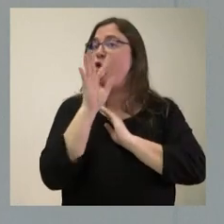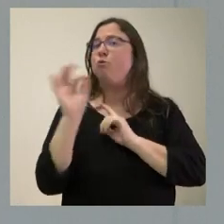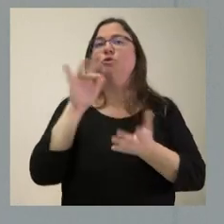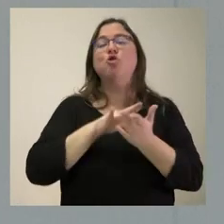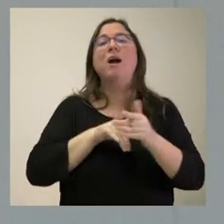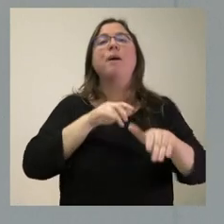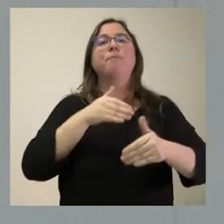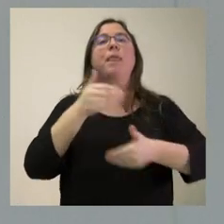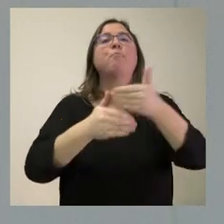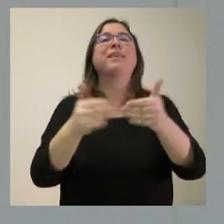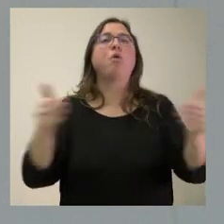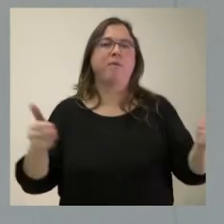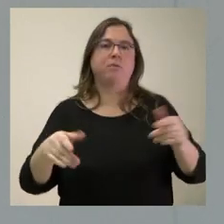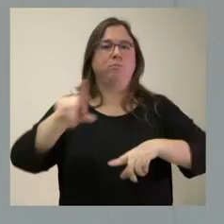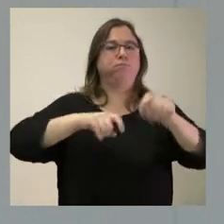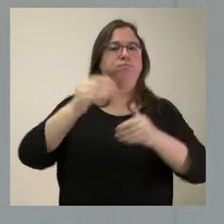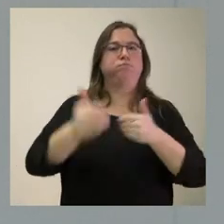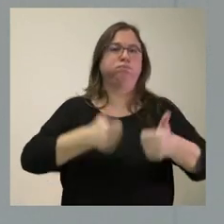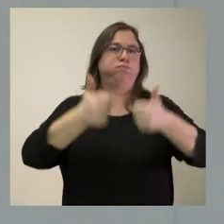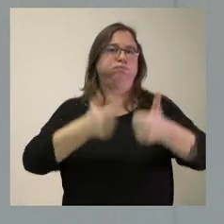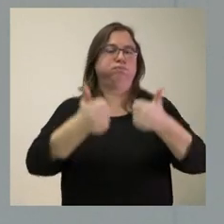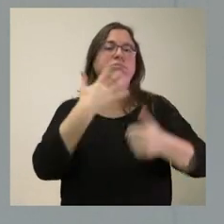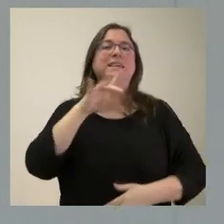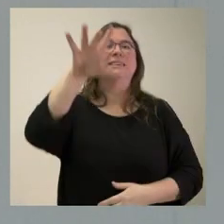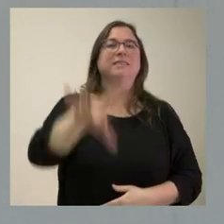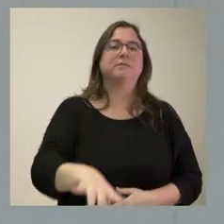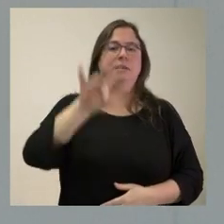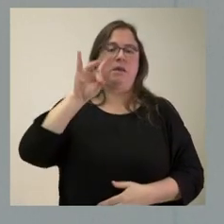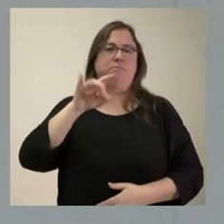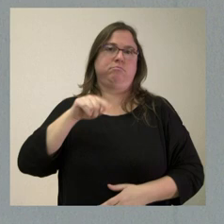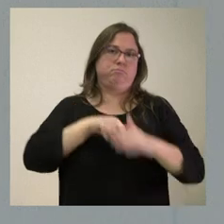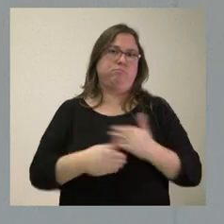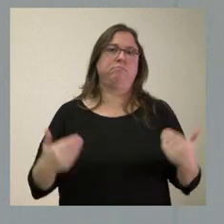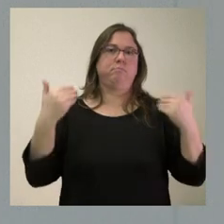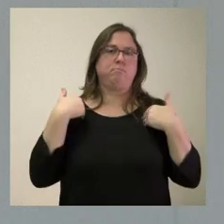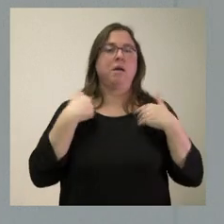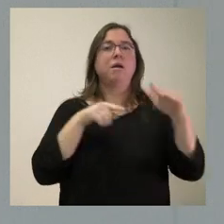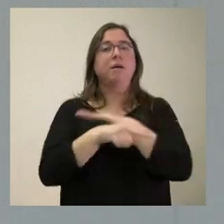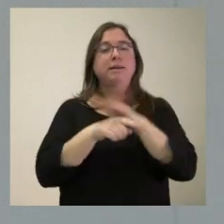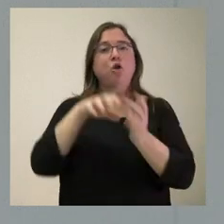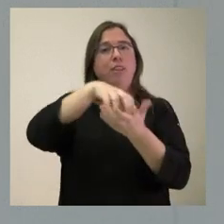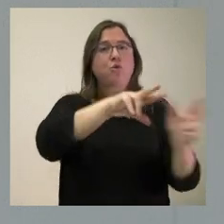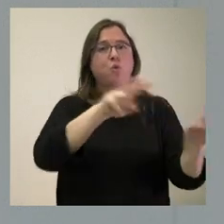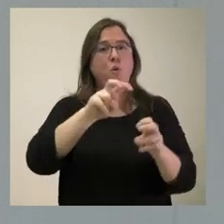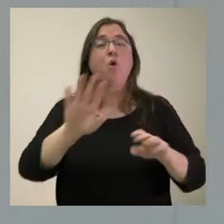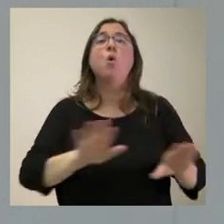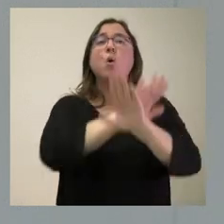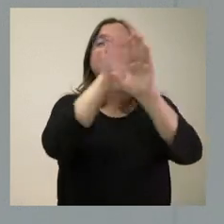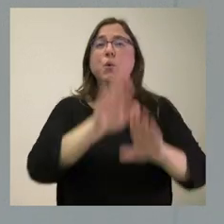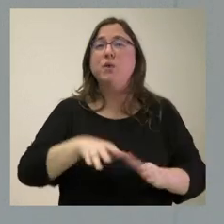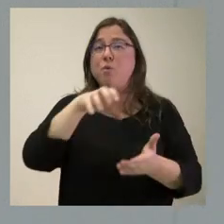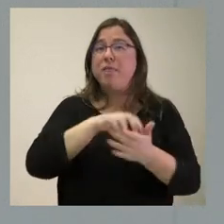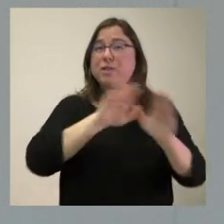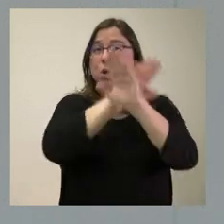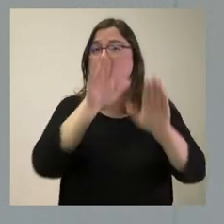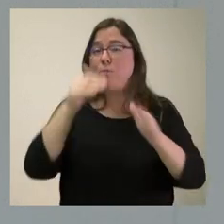abierto que se abra el que determine quién finalmente es la entidad gestora de ese nuevo centro del que estamos hablando. Y en último lugar, el último centro de